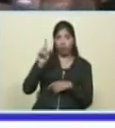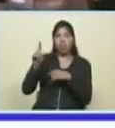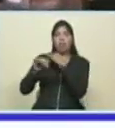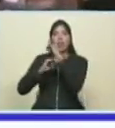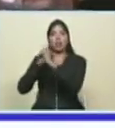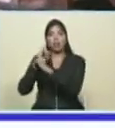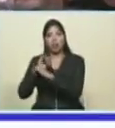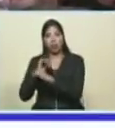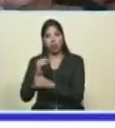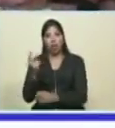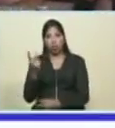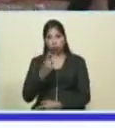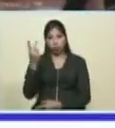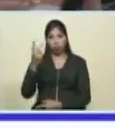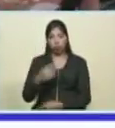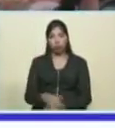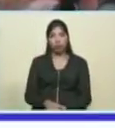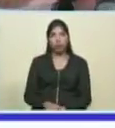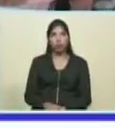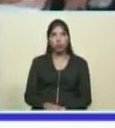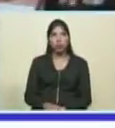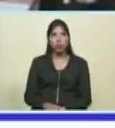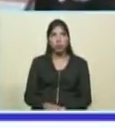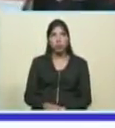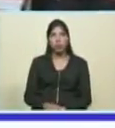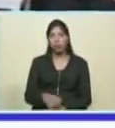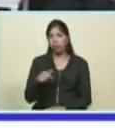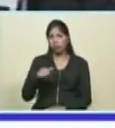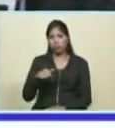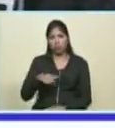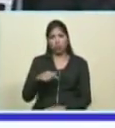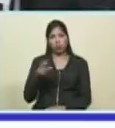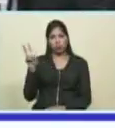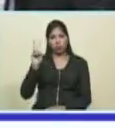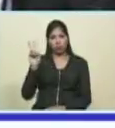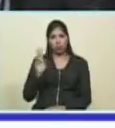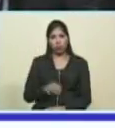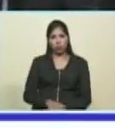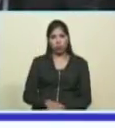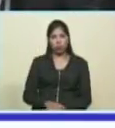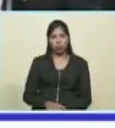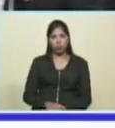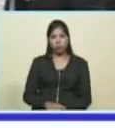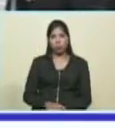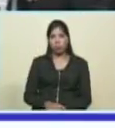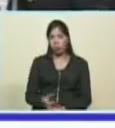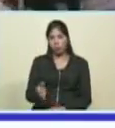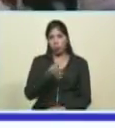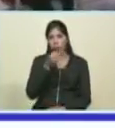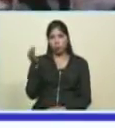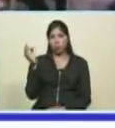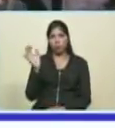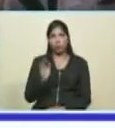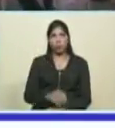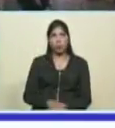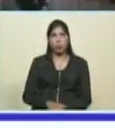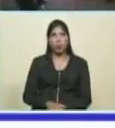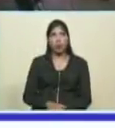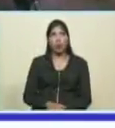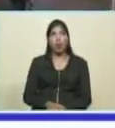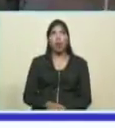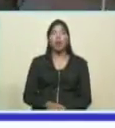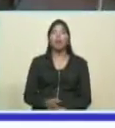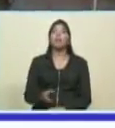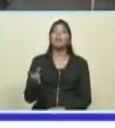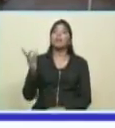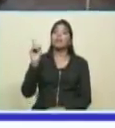extraordinarias que tenemos en el campo político y diplomático internacional extraordinaria estuvimos revisando lo que